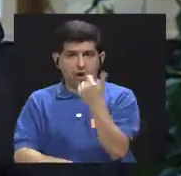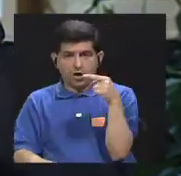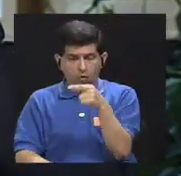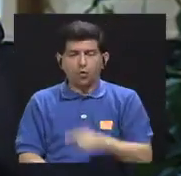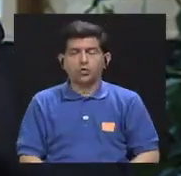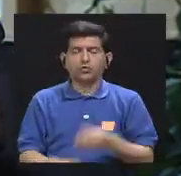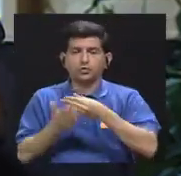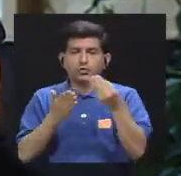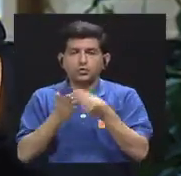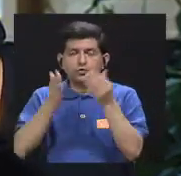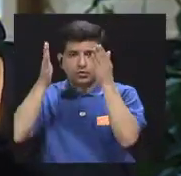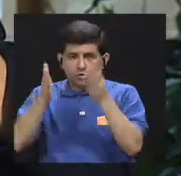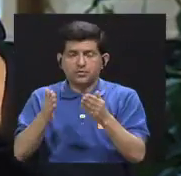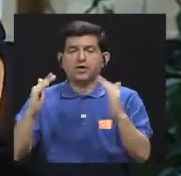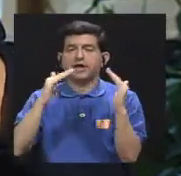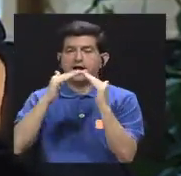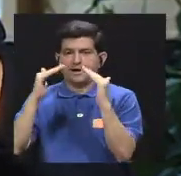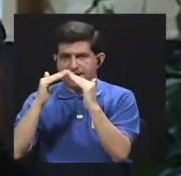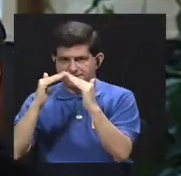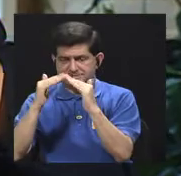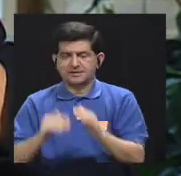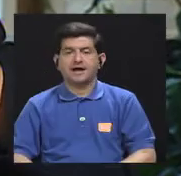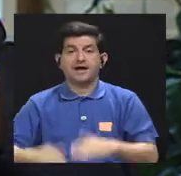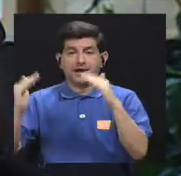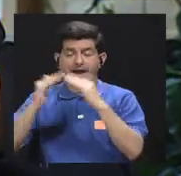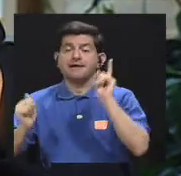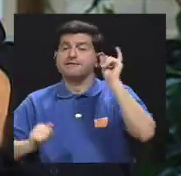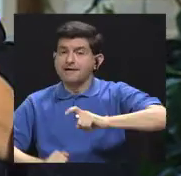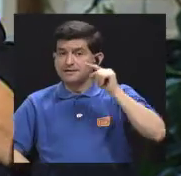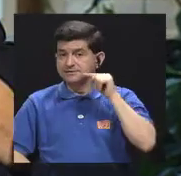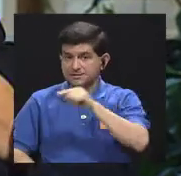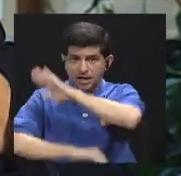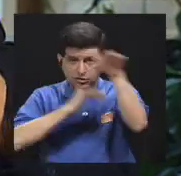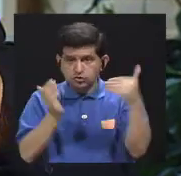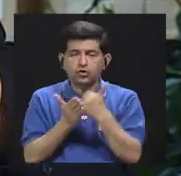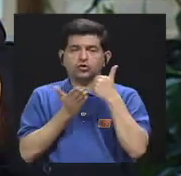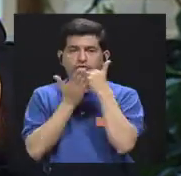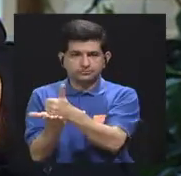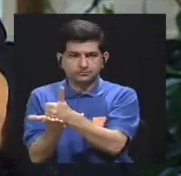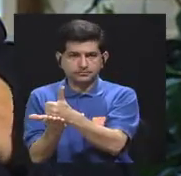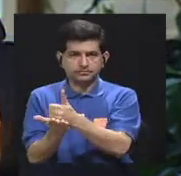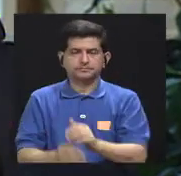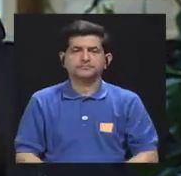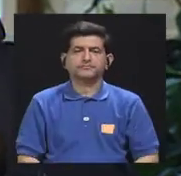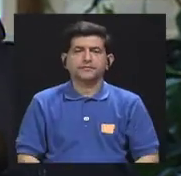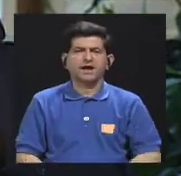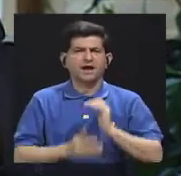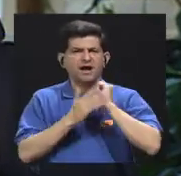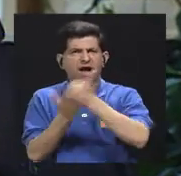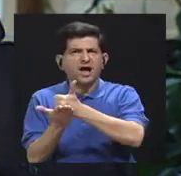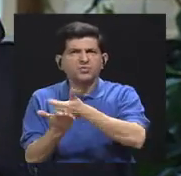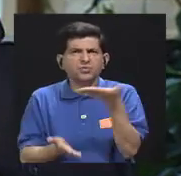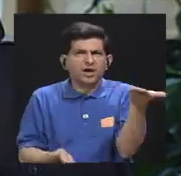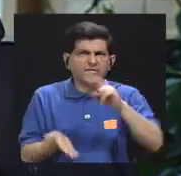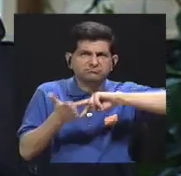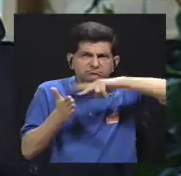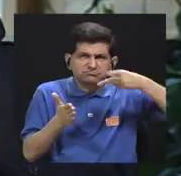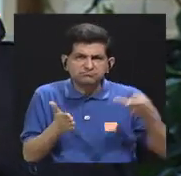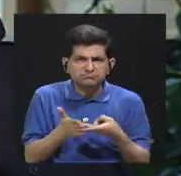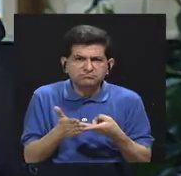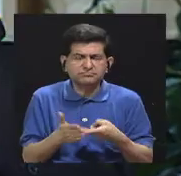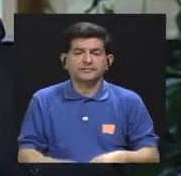de los consumidores del hogar en el hogar necesitamos que todos colaboremos y colaborar es